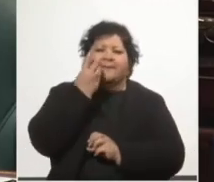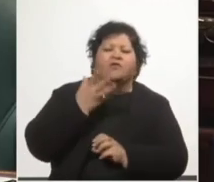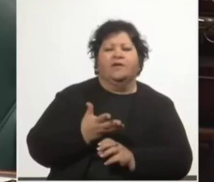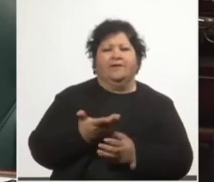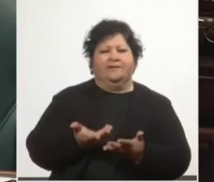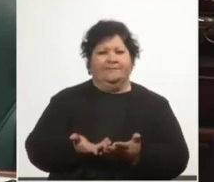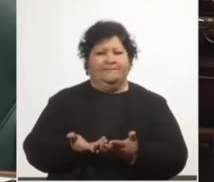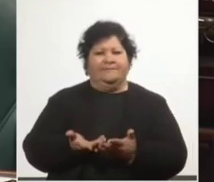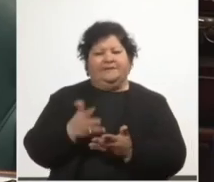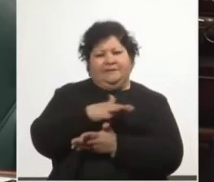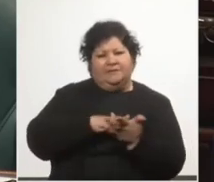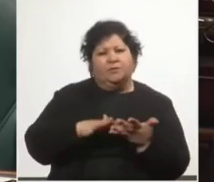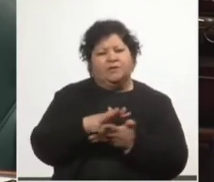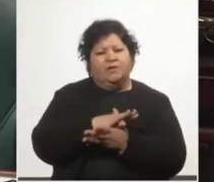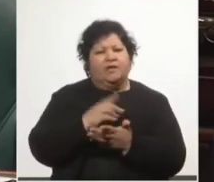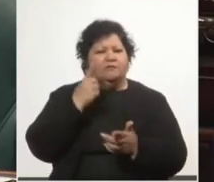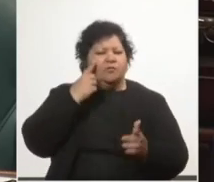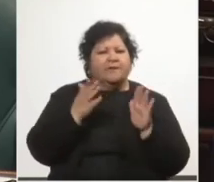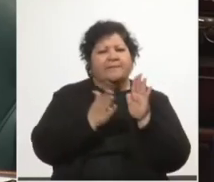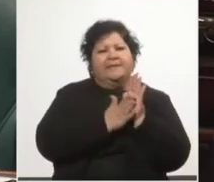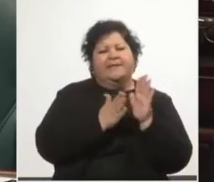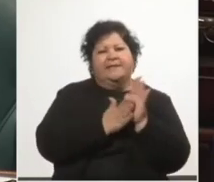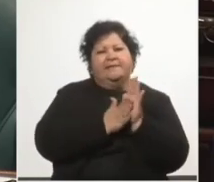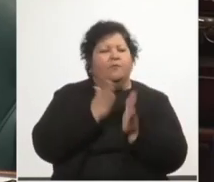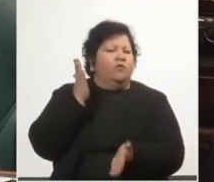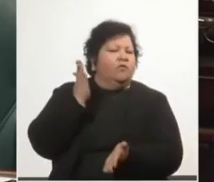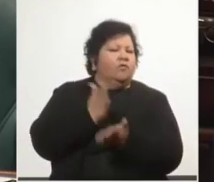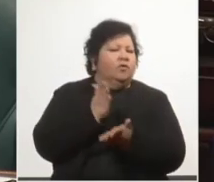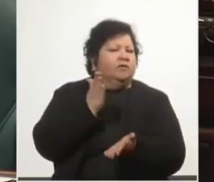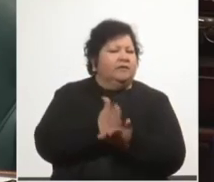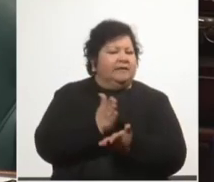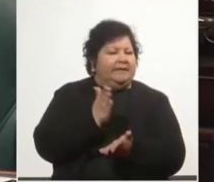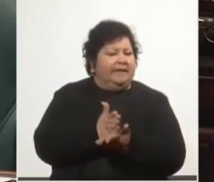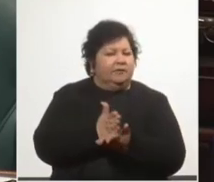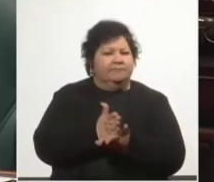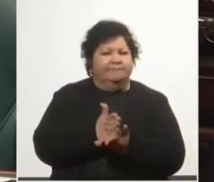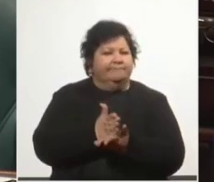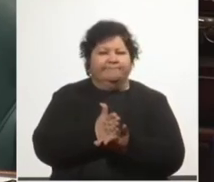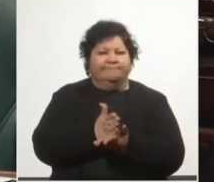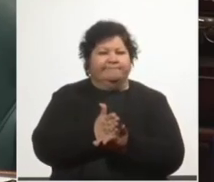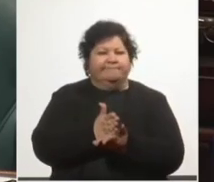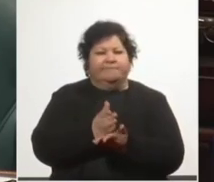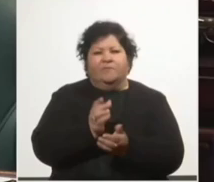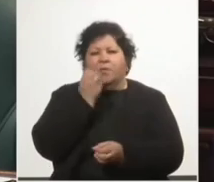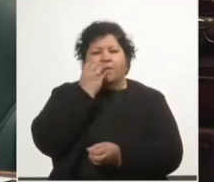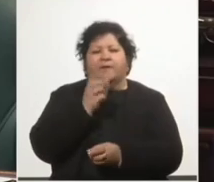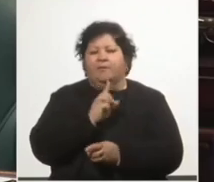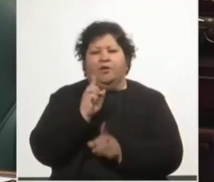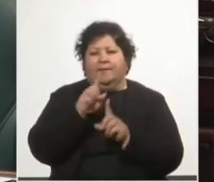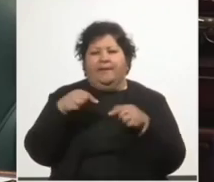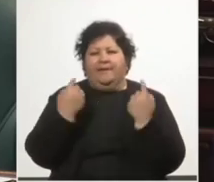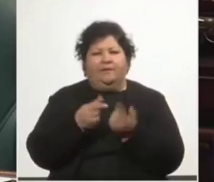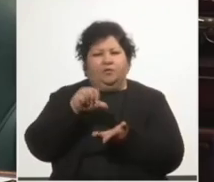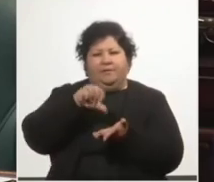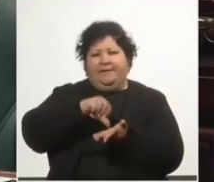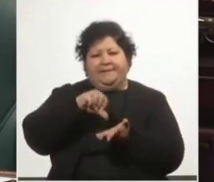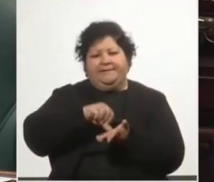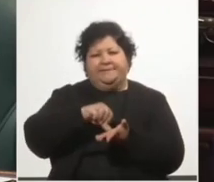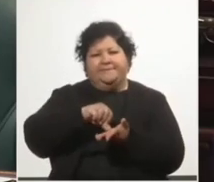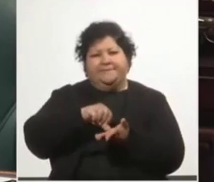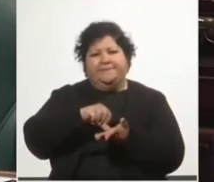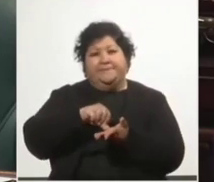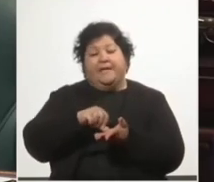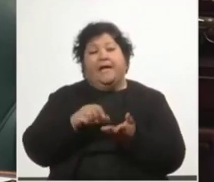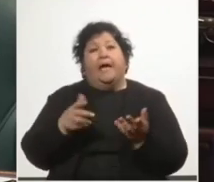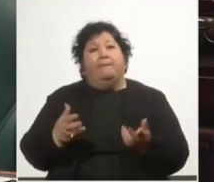que el fundamentalismo doctrinario es un mal consejero. Por suerte para el país estamos viviendo una coyuntura externa